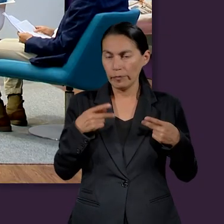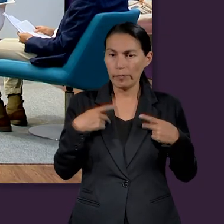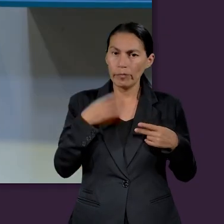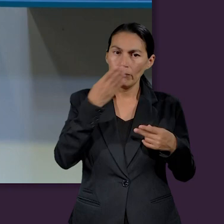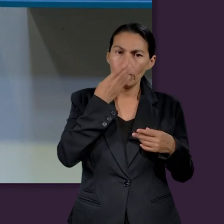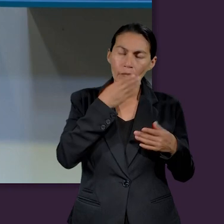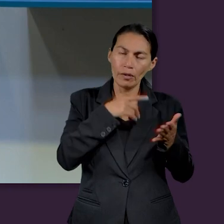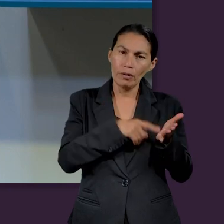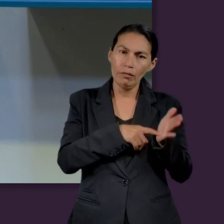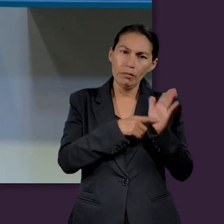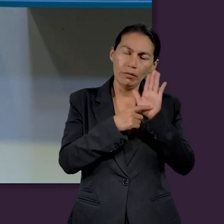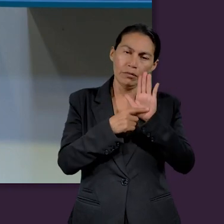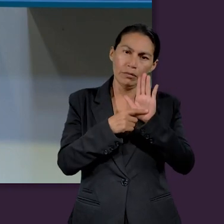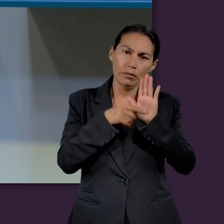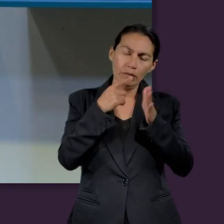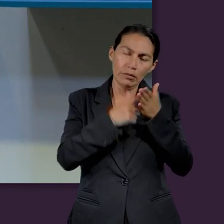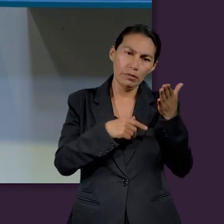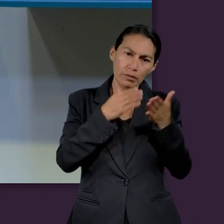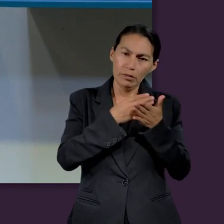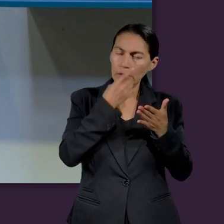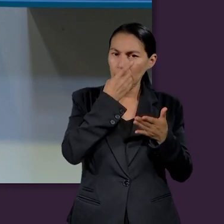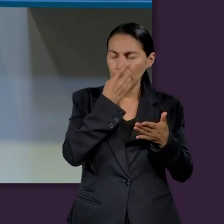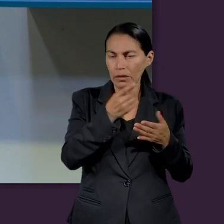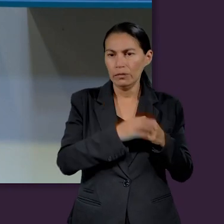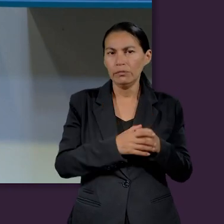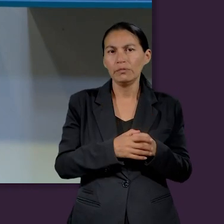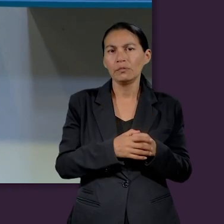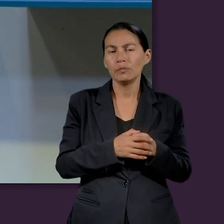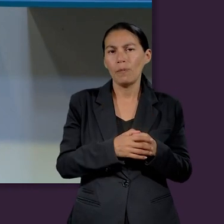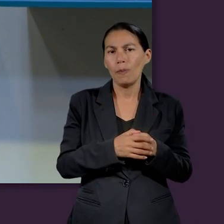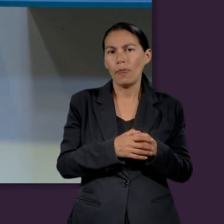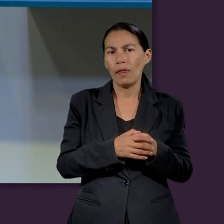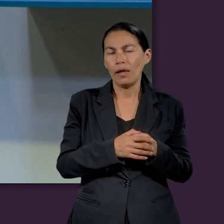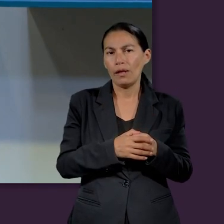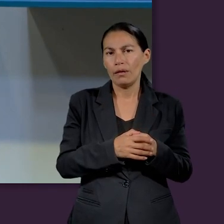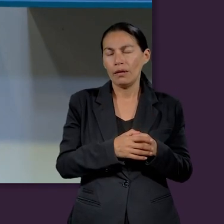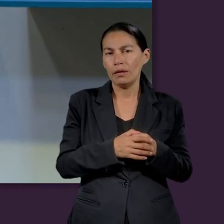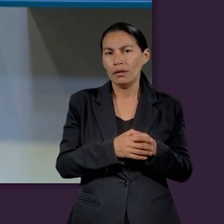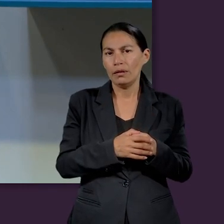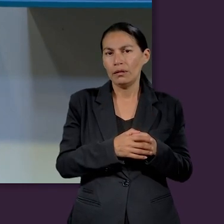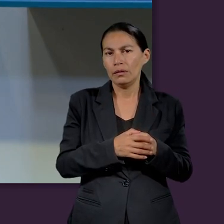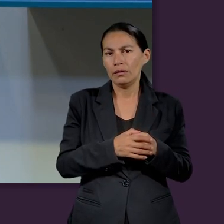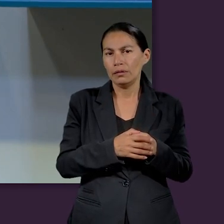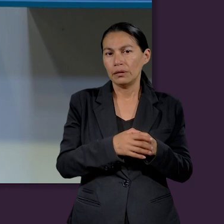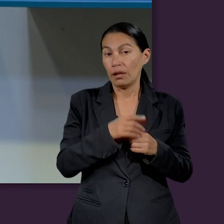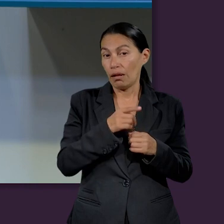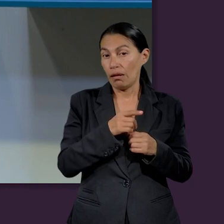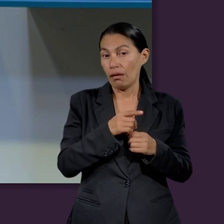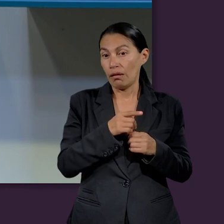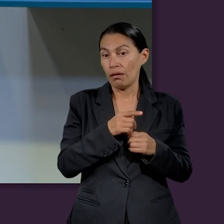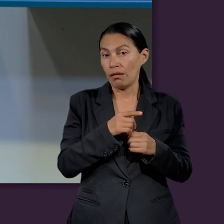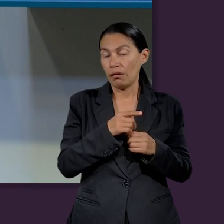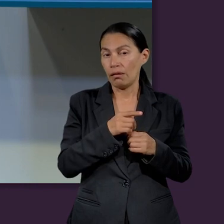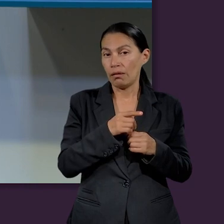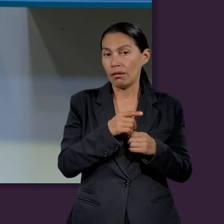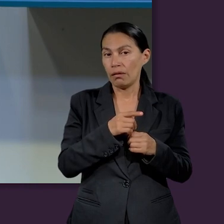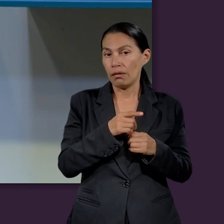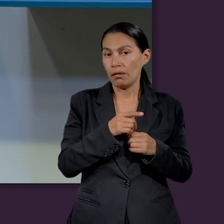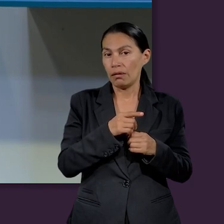hay un personaje que aborda aquí la lección que tuvo que